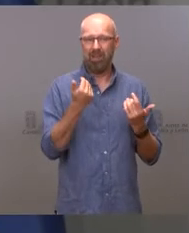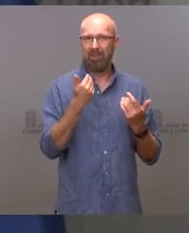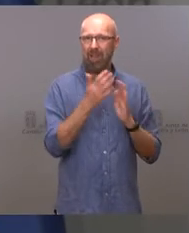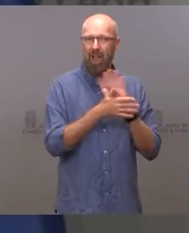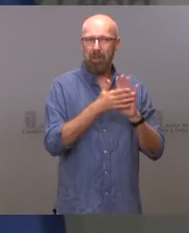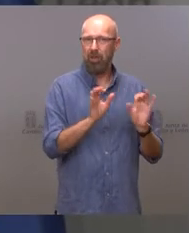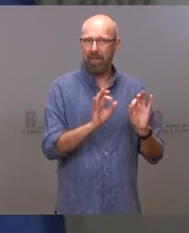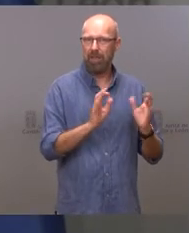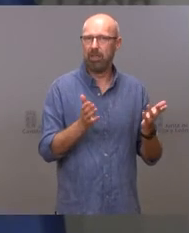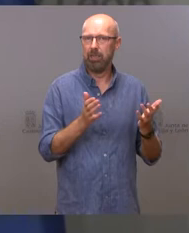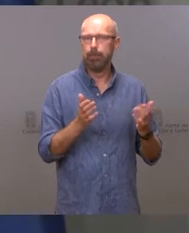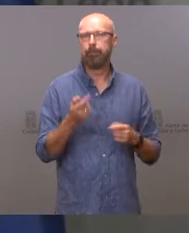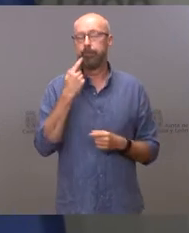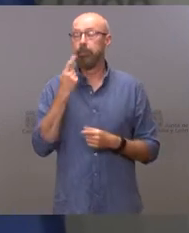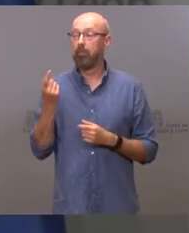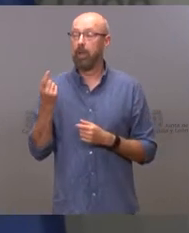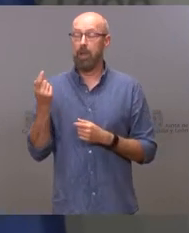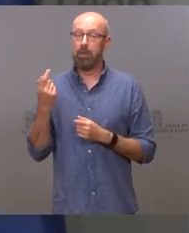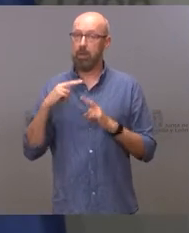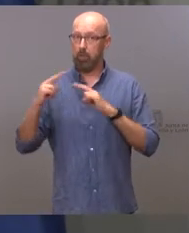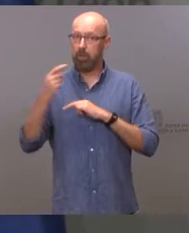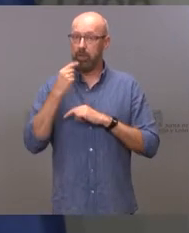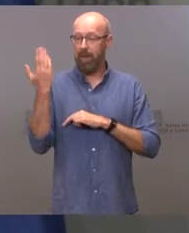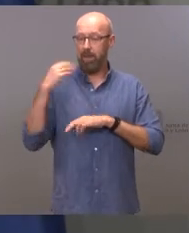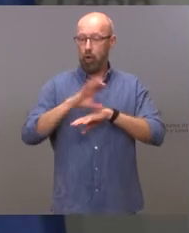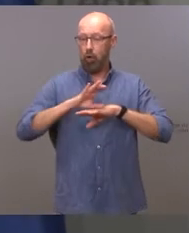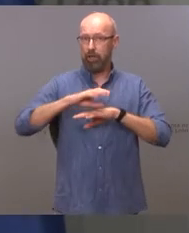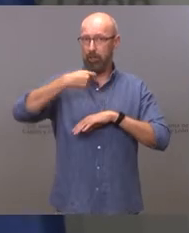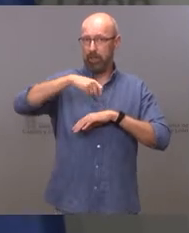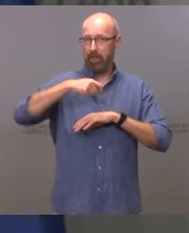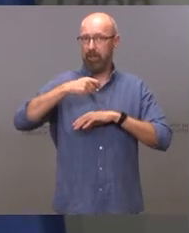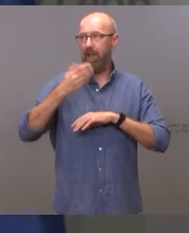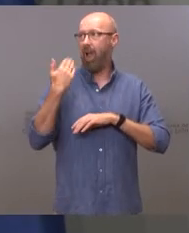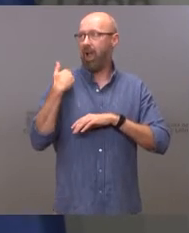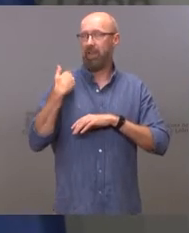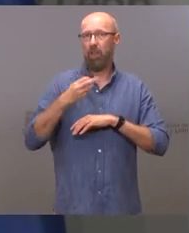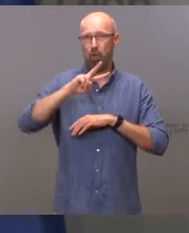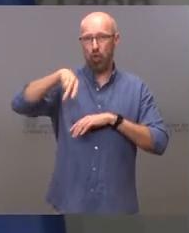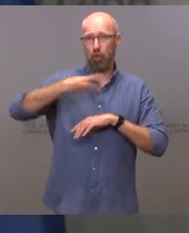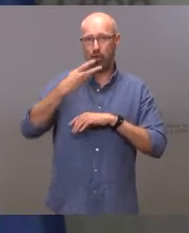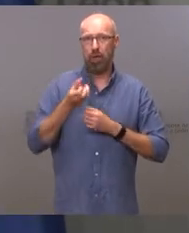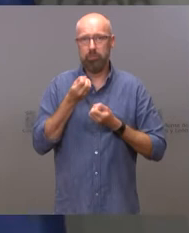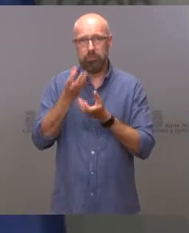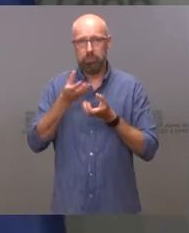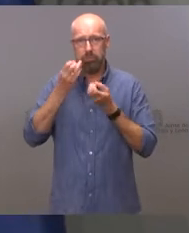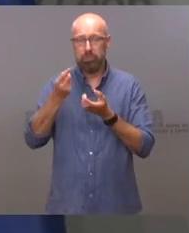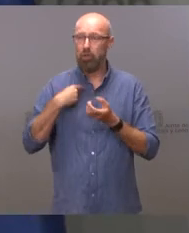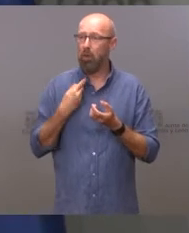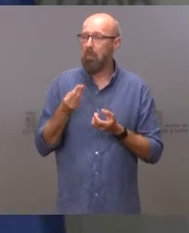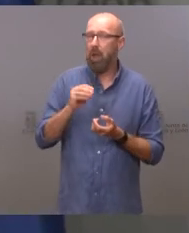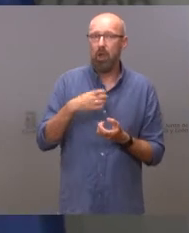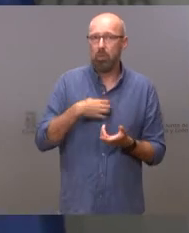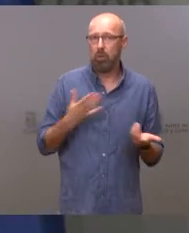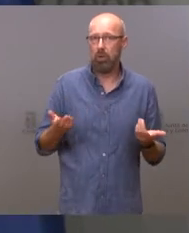allá de lo que contestó ayer el consejero de Presidencias, que ha comparecido ayer durante dos horas, y este ha sido uno de los temas principales, y yo